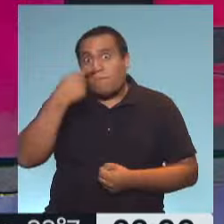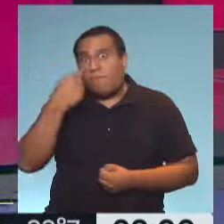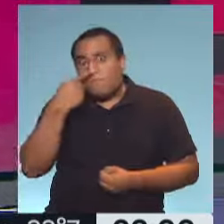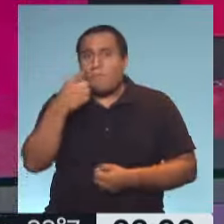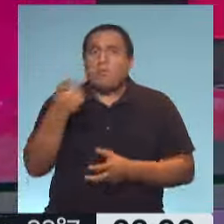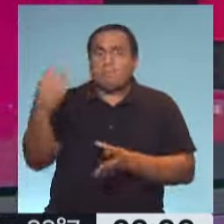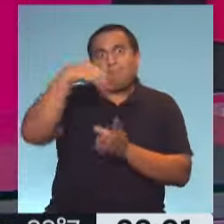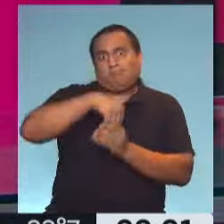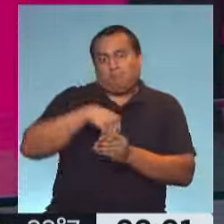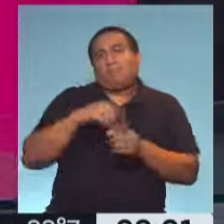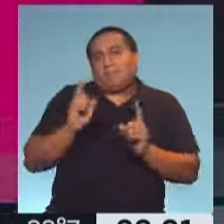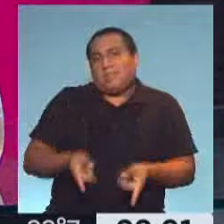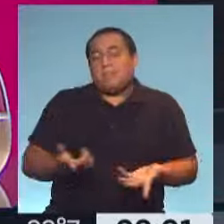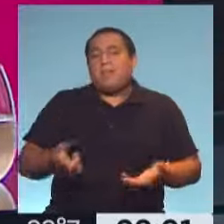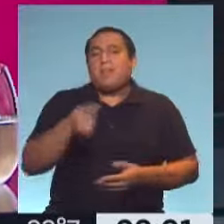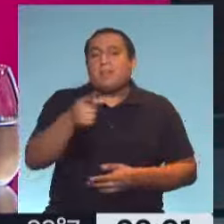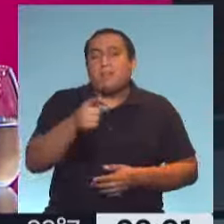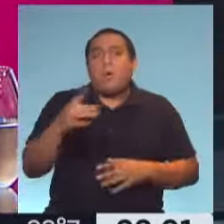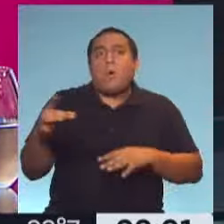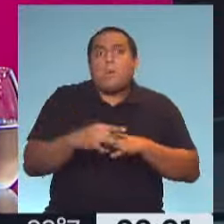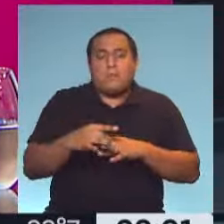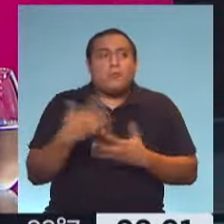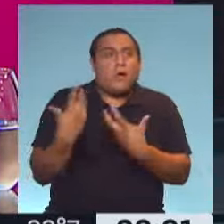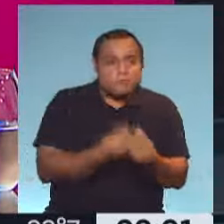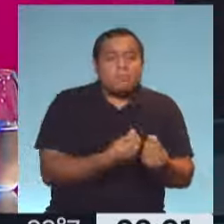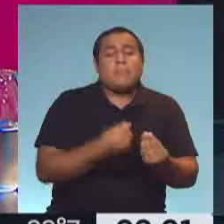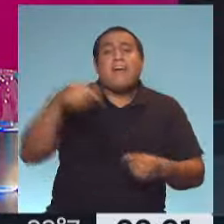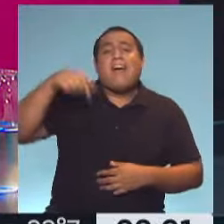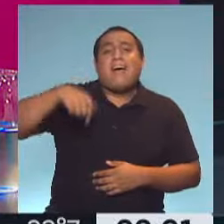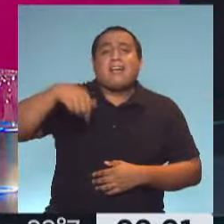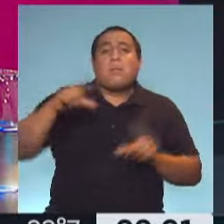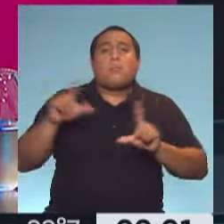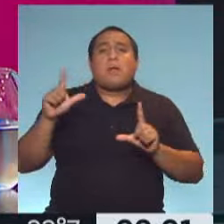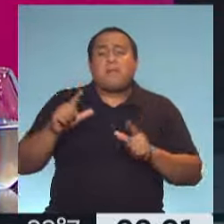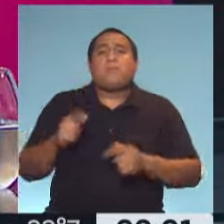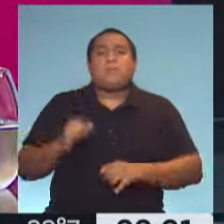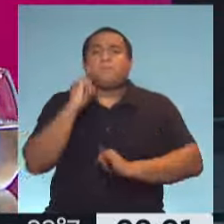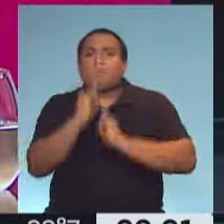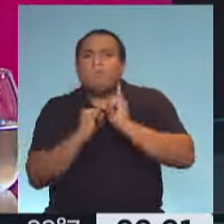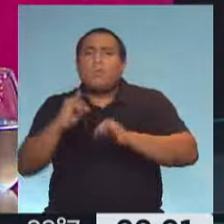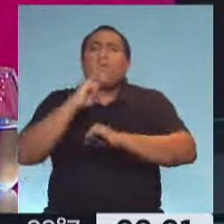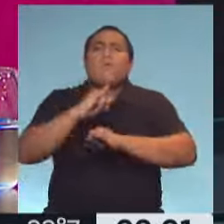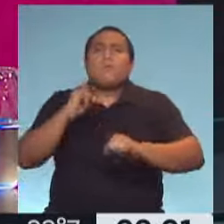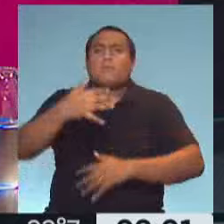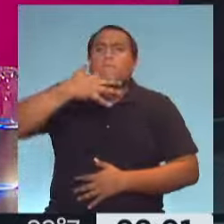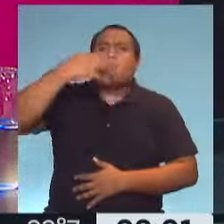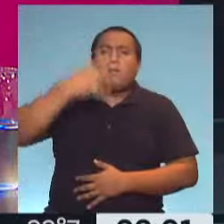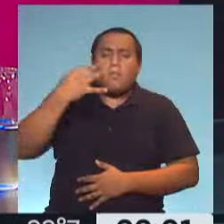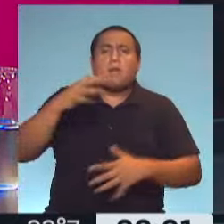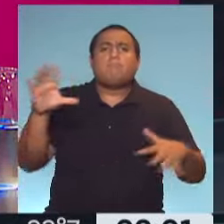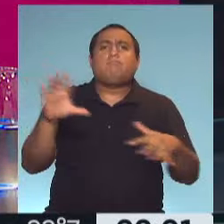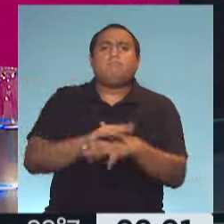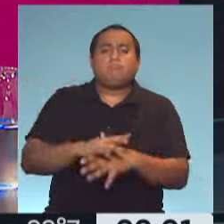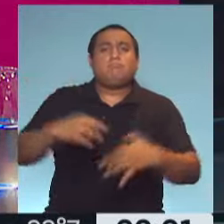involucra y que estás absolutamente comprometido. Por eso, desde acá siempre acercamos las voces que nos traen la información precisa, la más confiable,